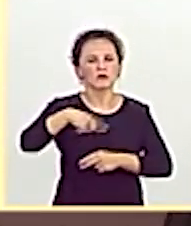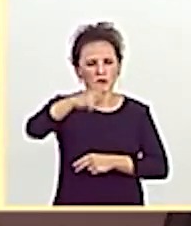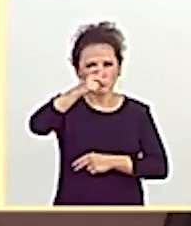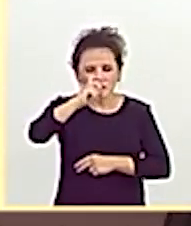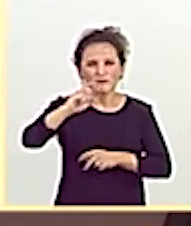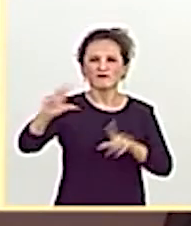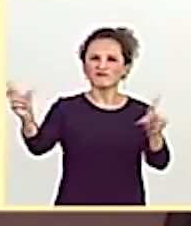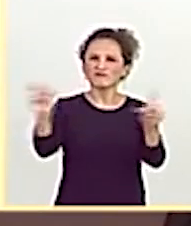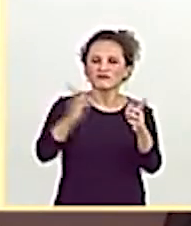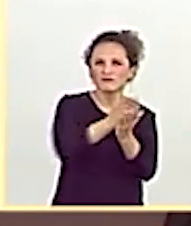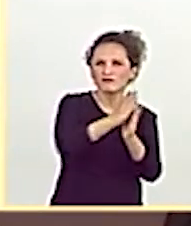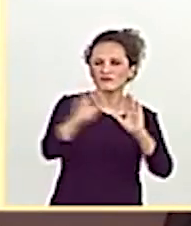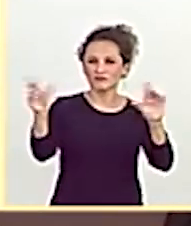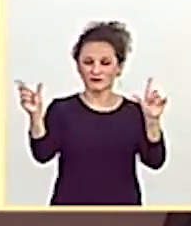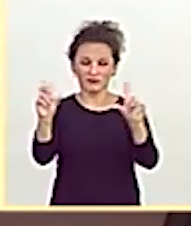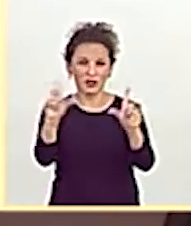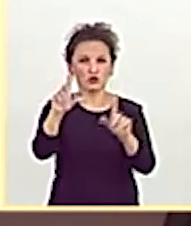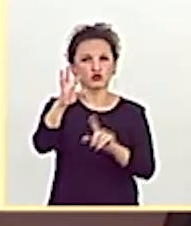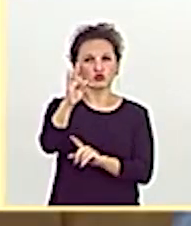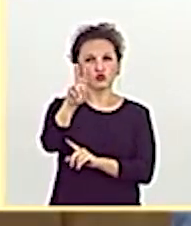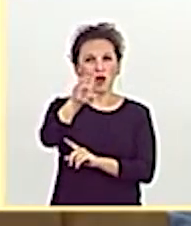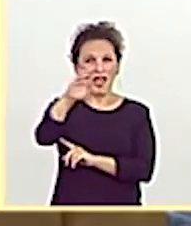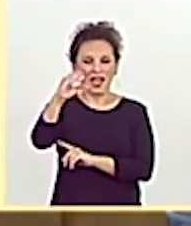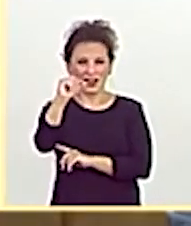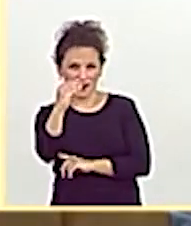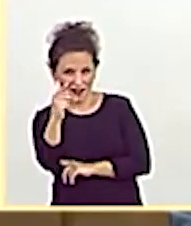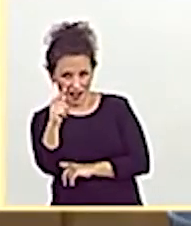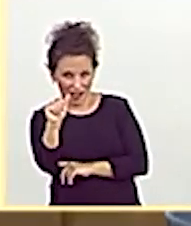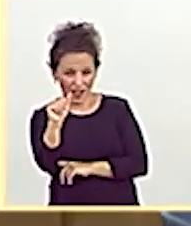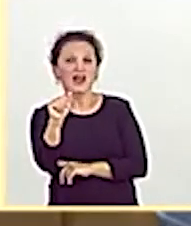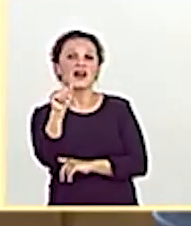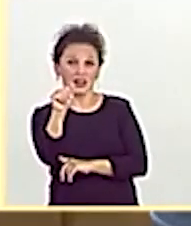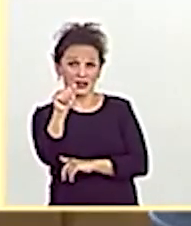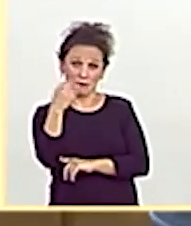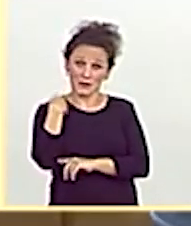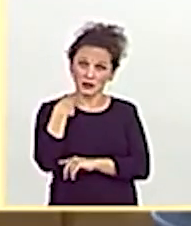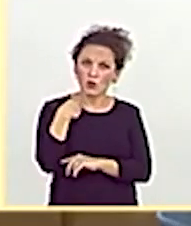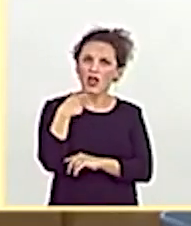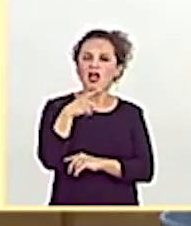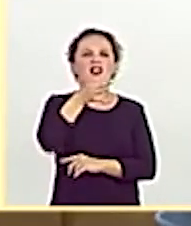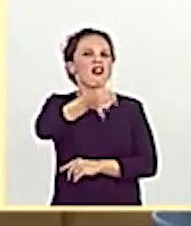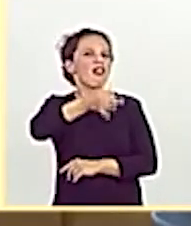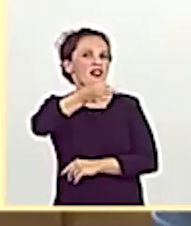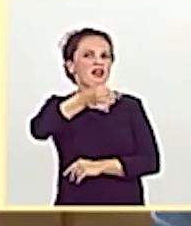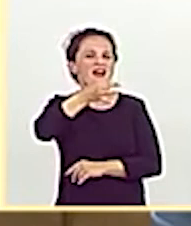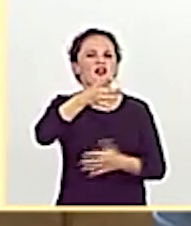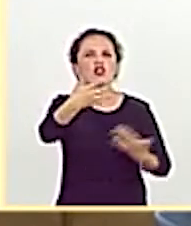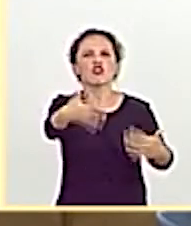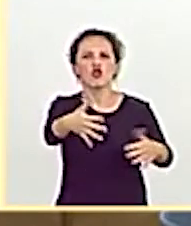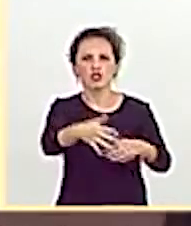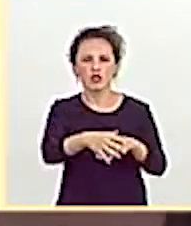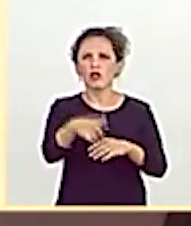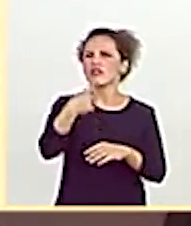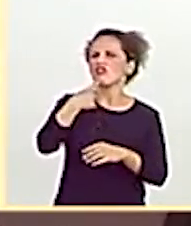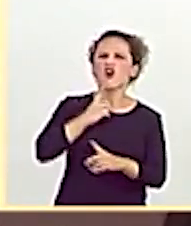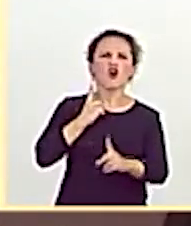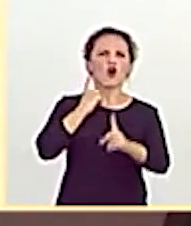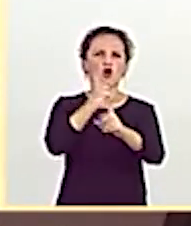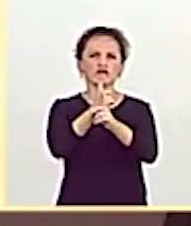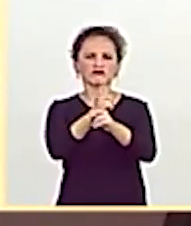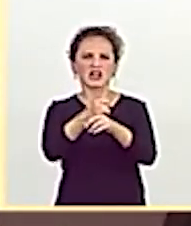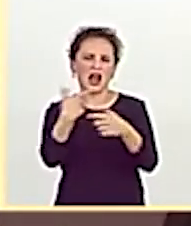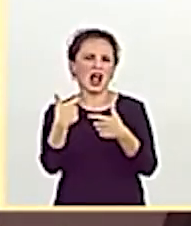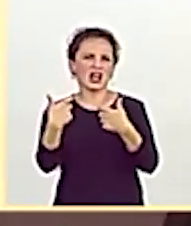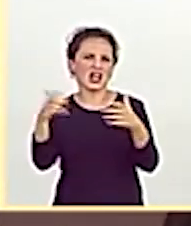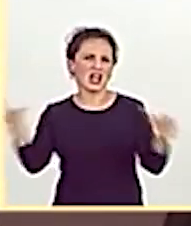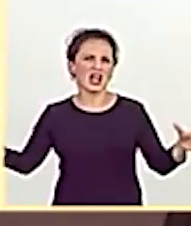y sus mítines. ¿Dónde ha quedado todo aquello? Usted era el paladín anticasta. Se ha convertido en